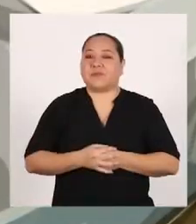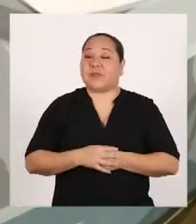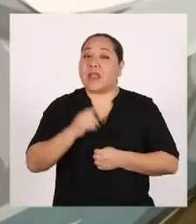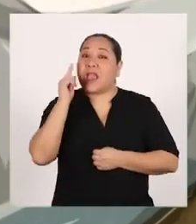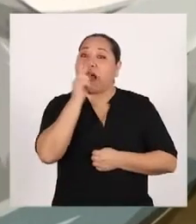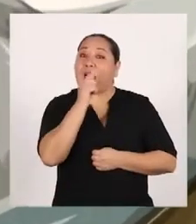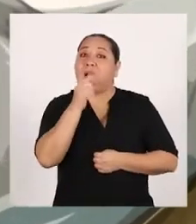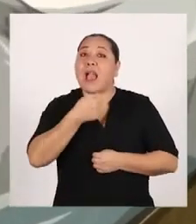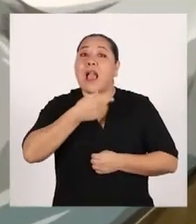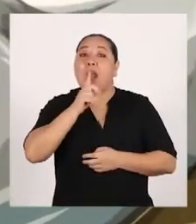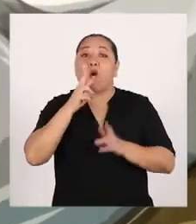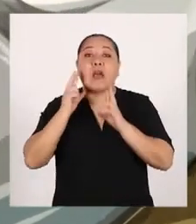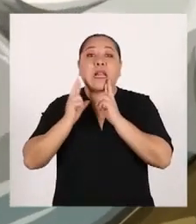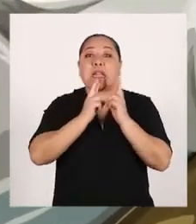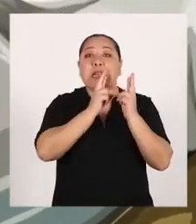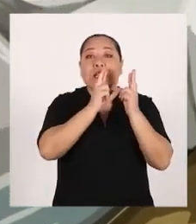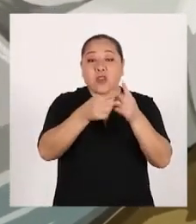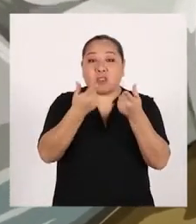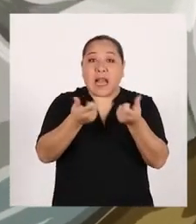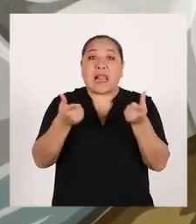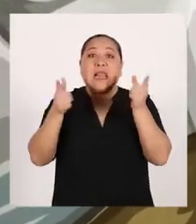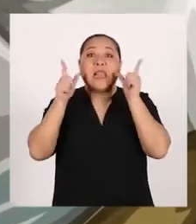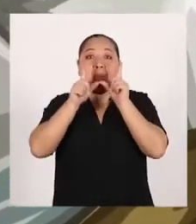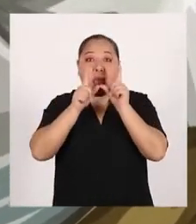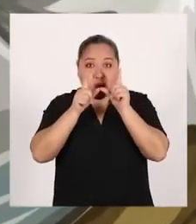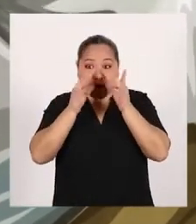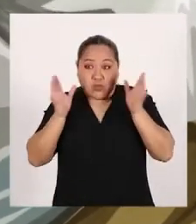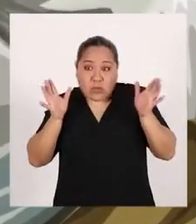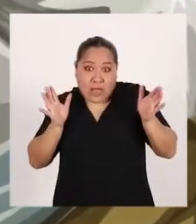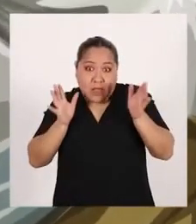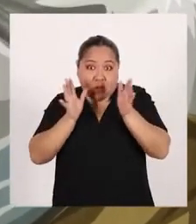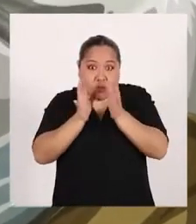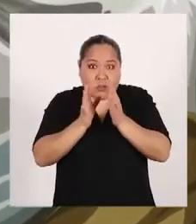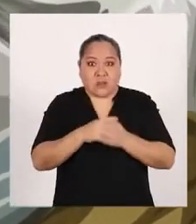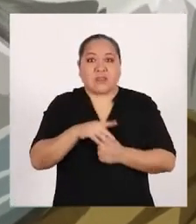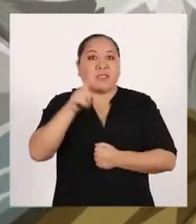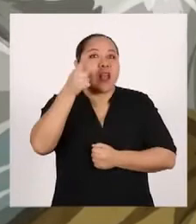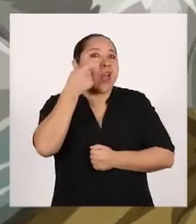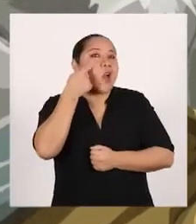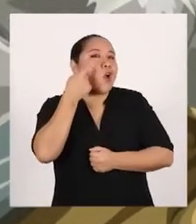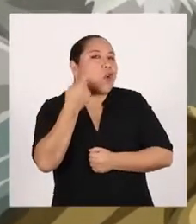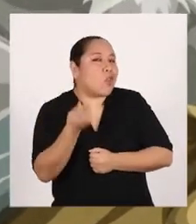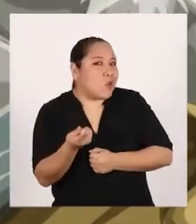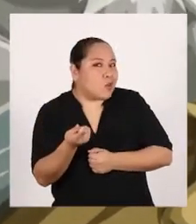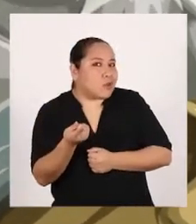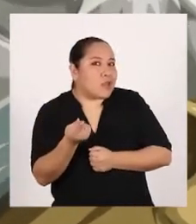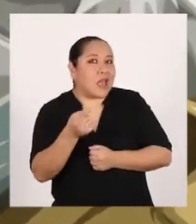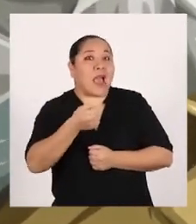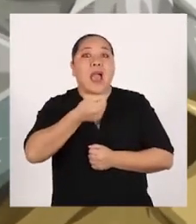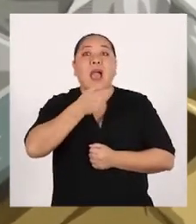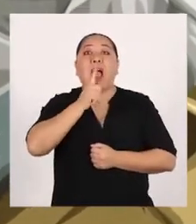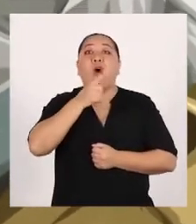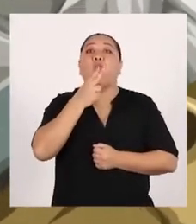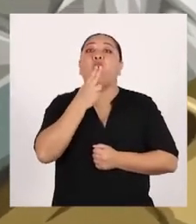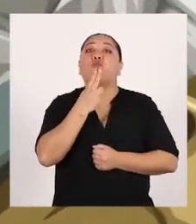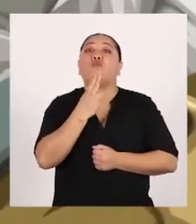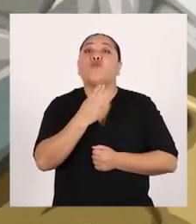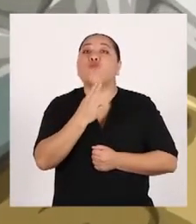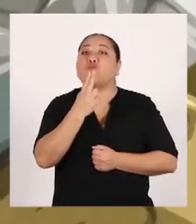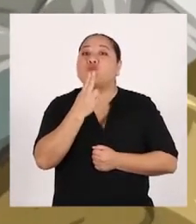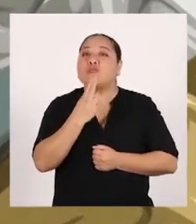Al agua de los ríos, los lagos y las lagunas se les conoce como agua